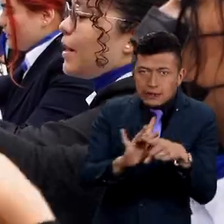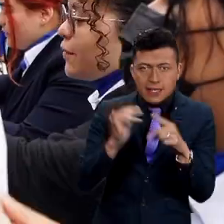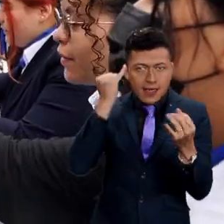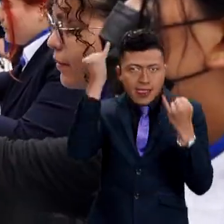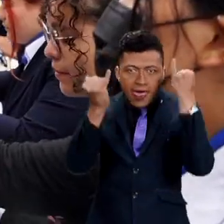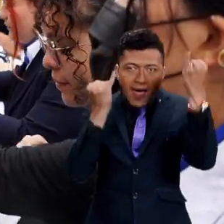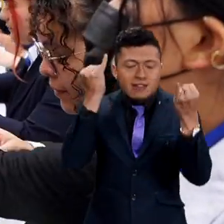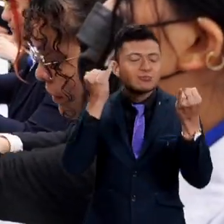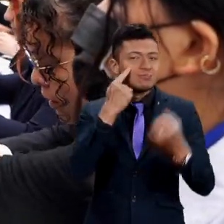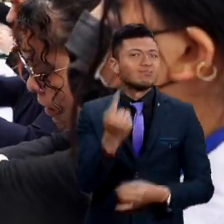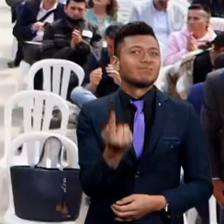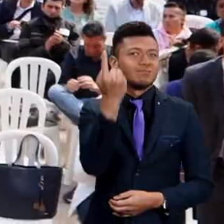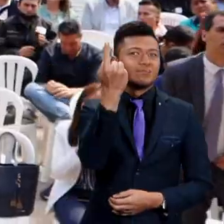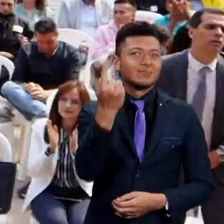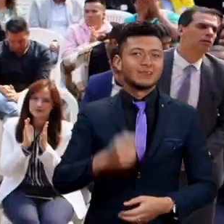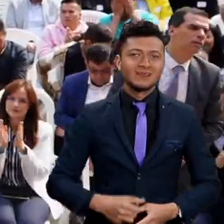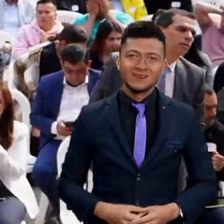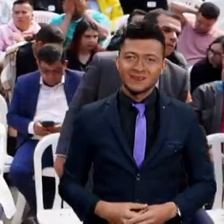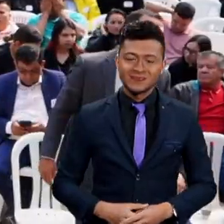interactuar, llevar nuestras ideas.